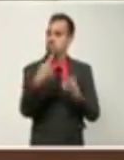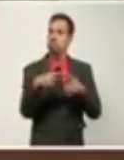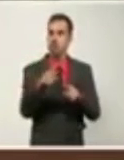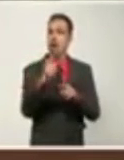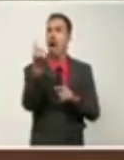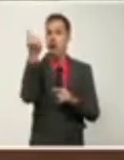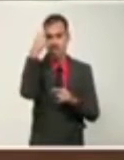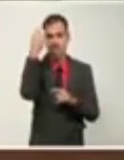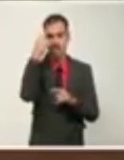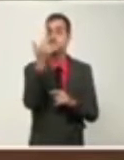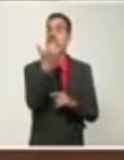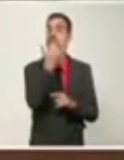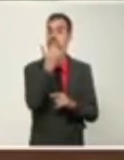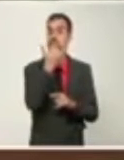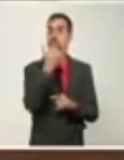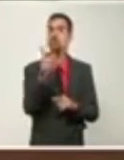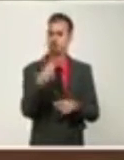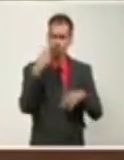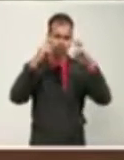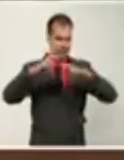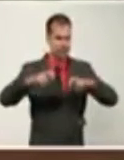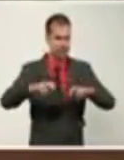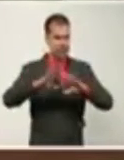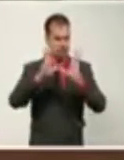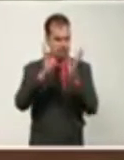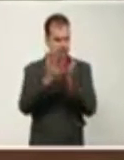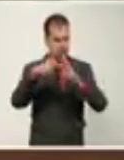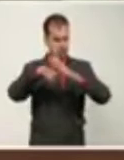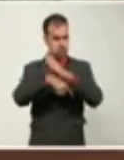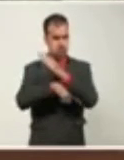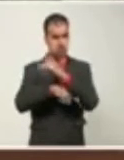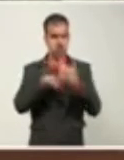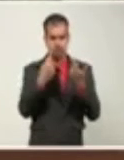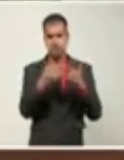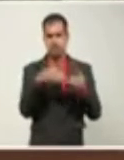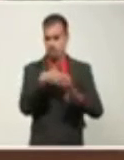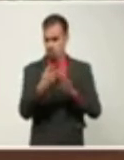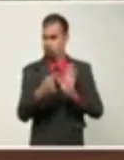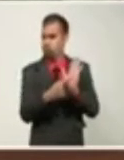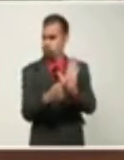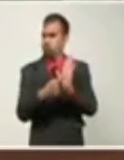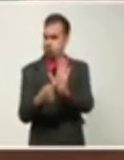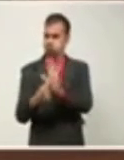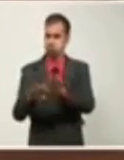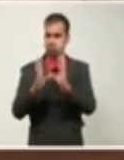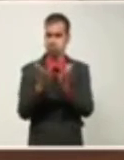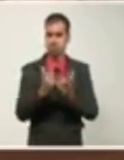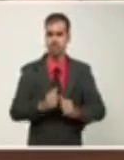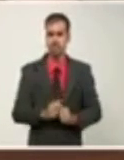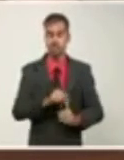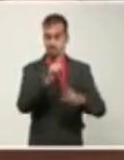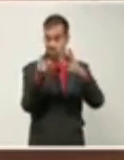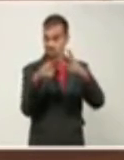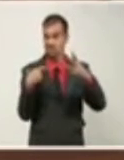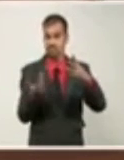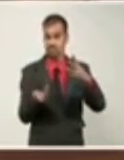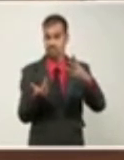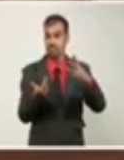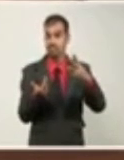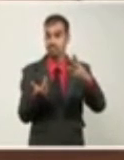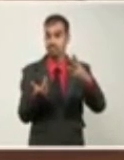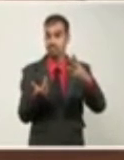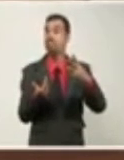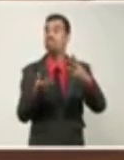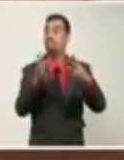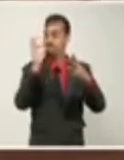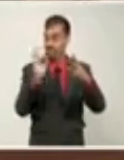traer, que son las investigaciones en el campo de la neurobiología. Tercero, el tema de las comorbilidades nos las ratifica, pero